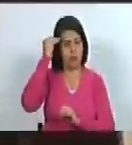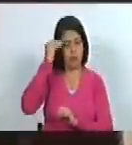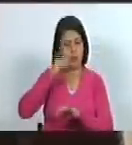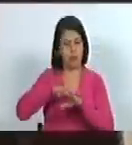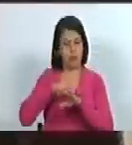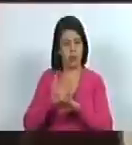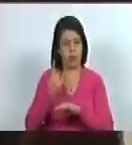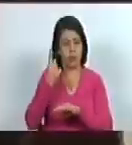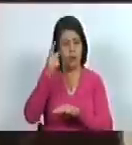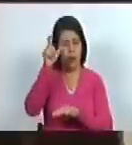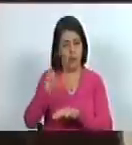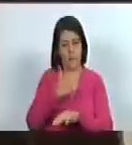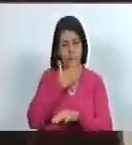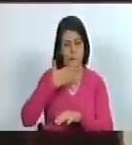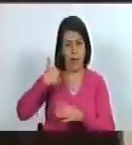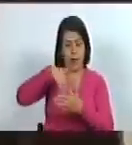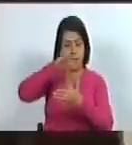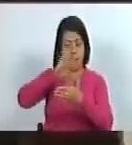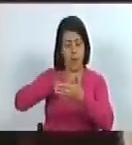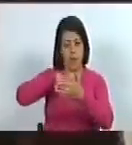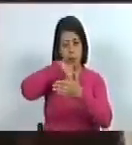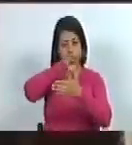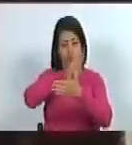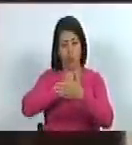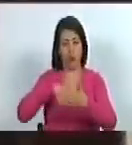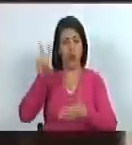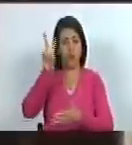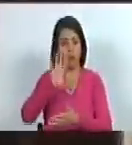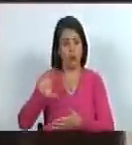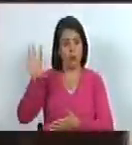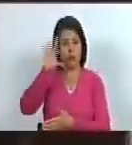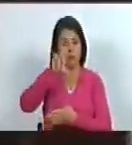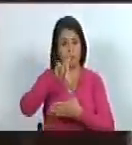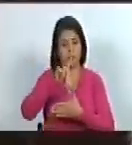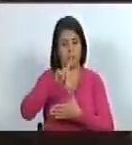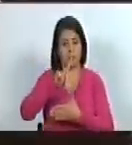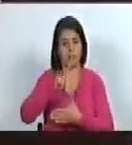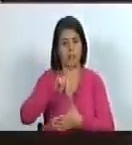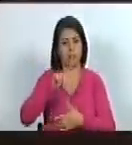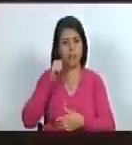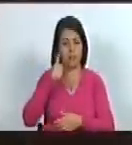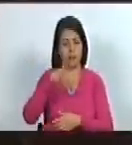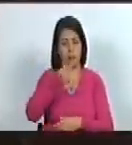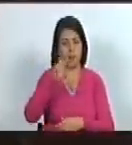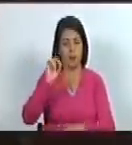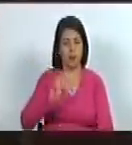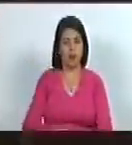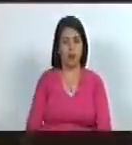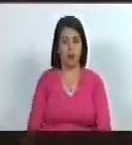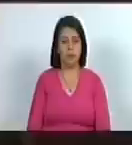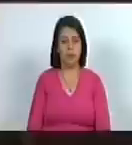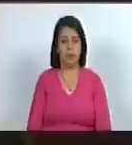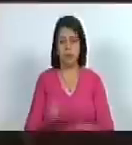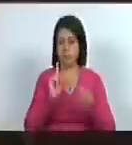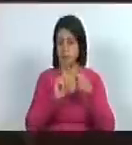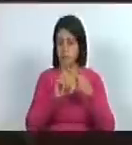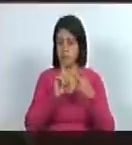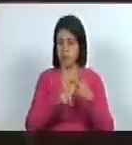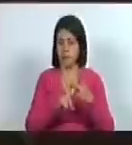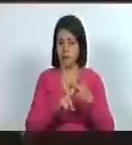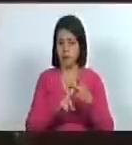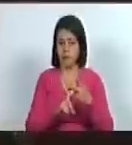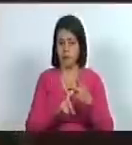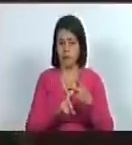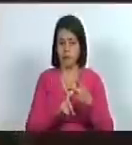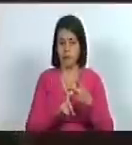como uno de los mejores pintores de Venezuela y América Latina del siglo segundo segundo